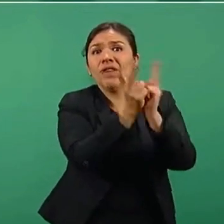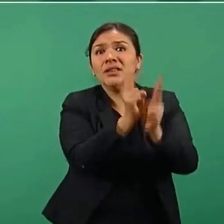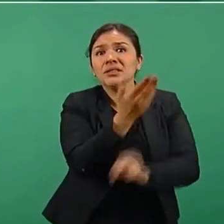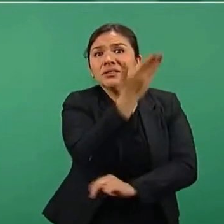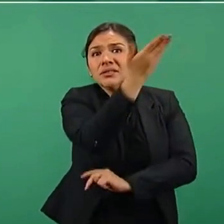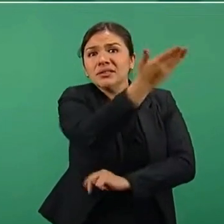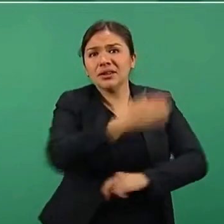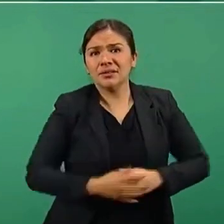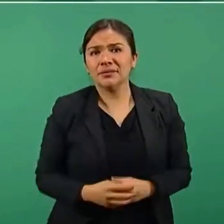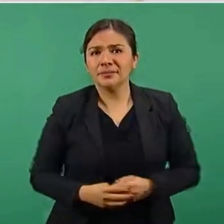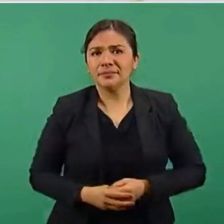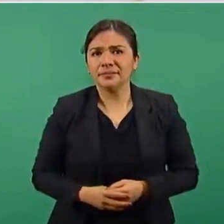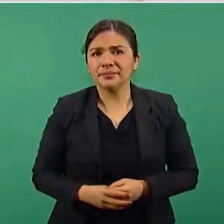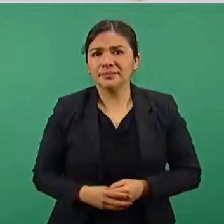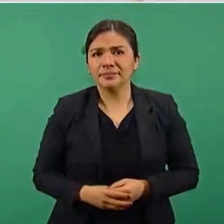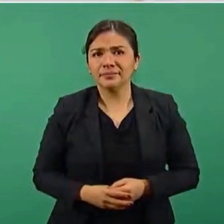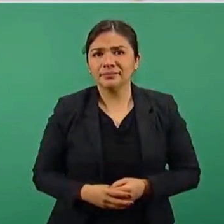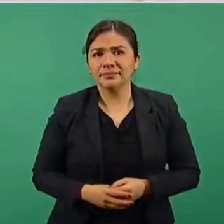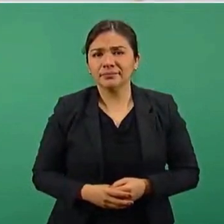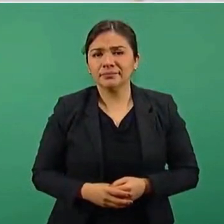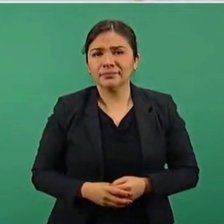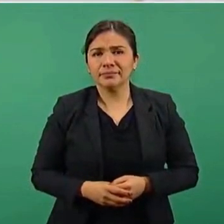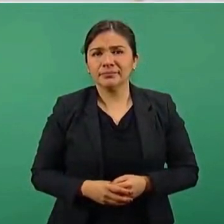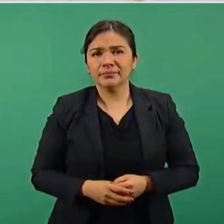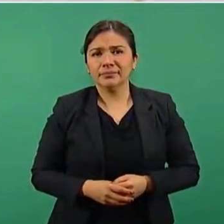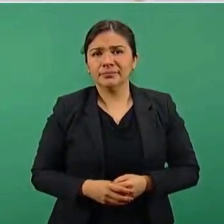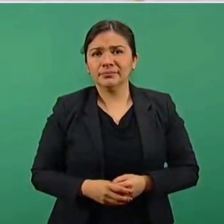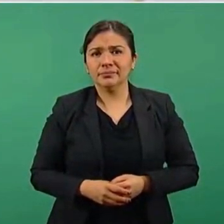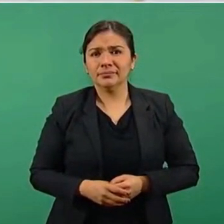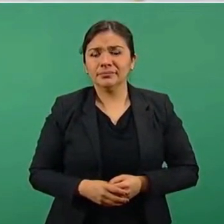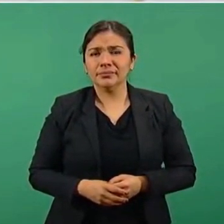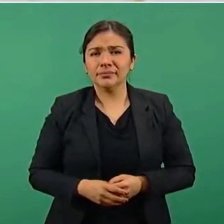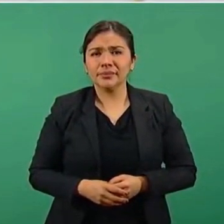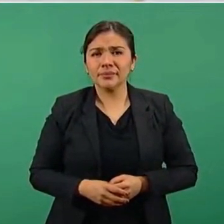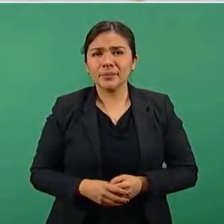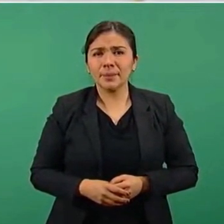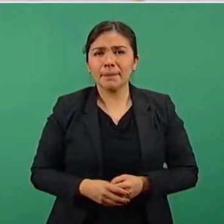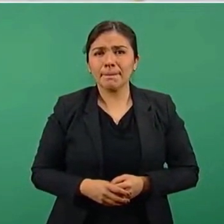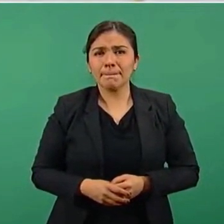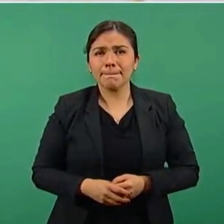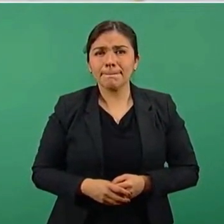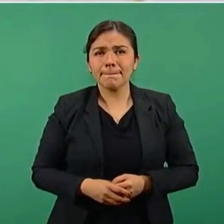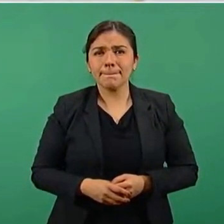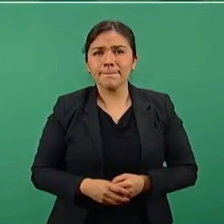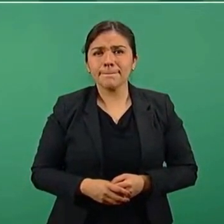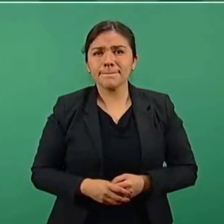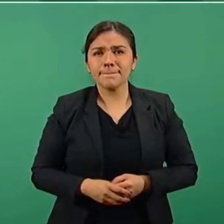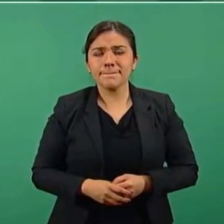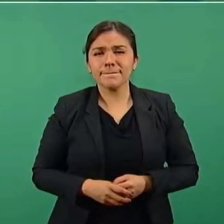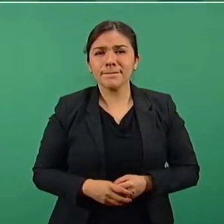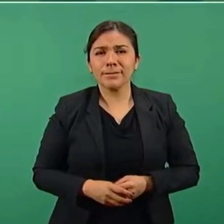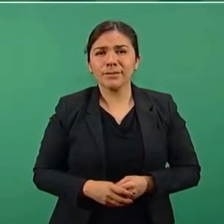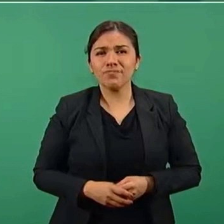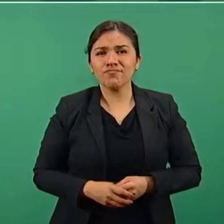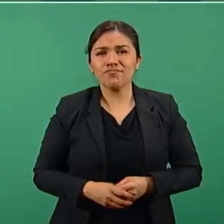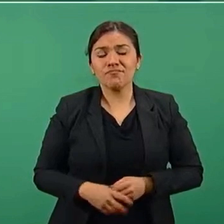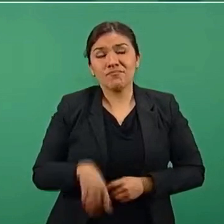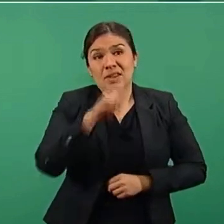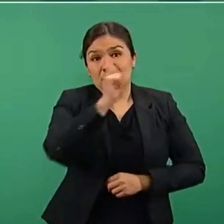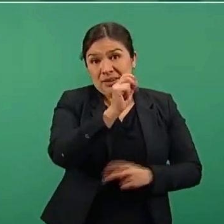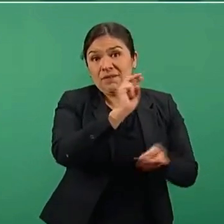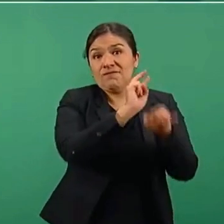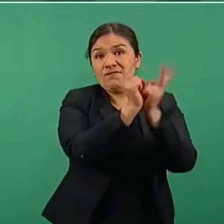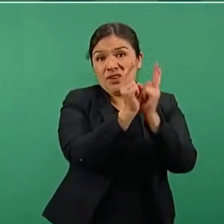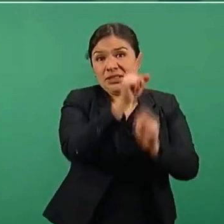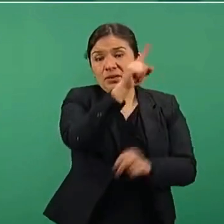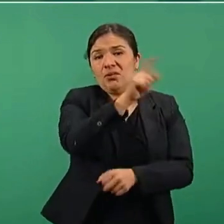que es nuestro principal